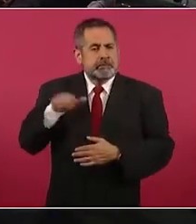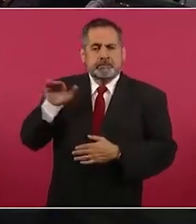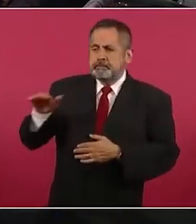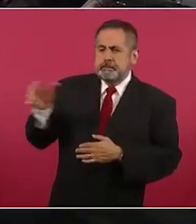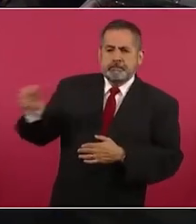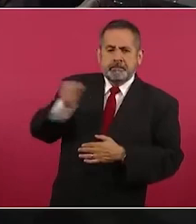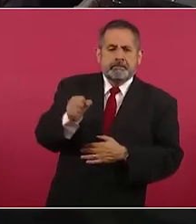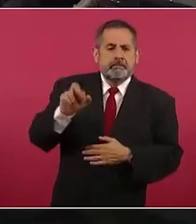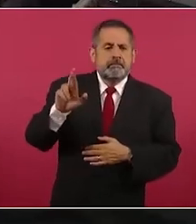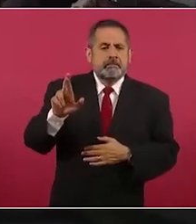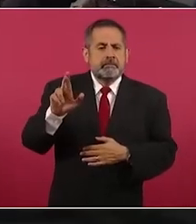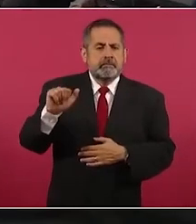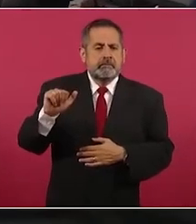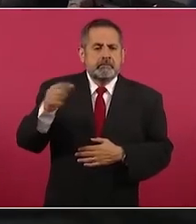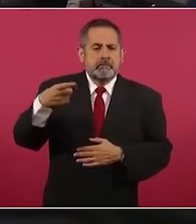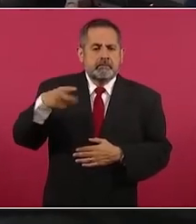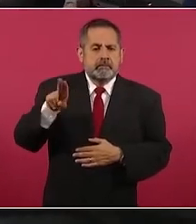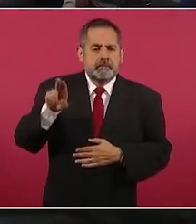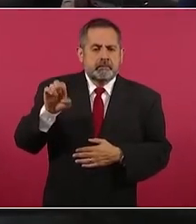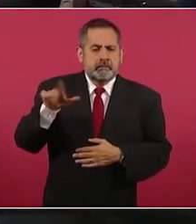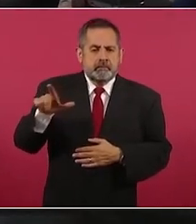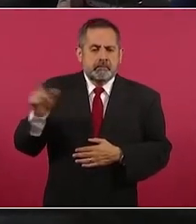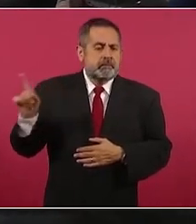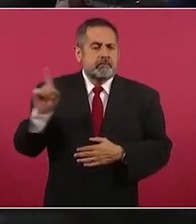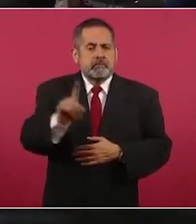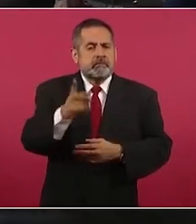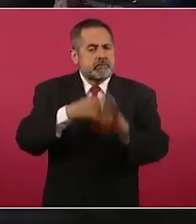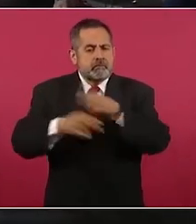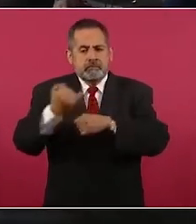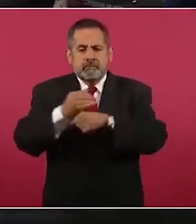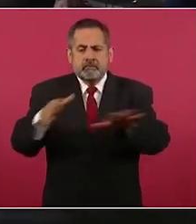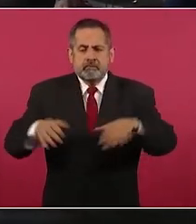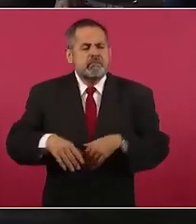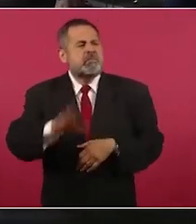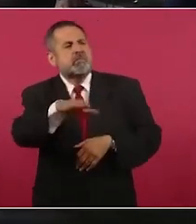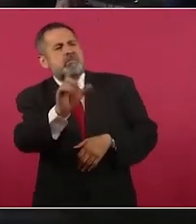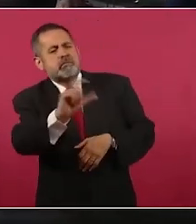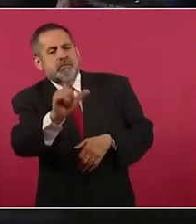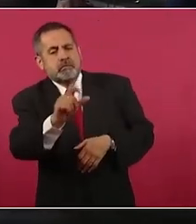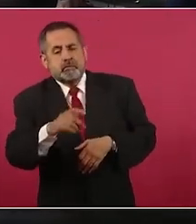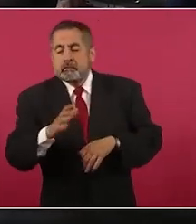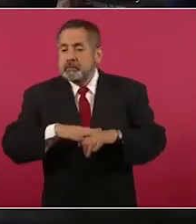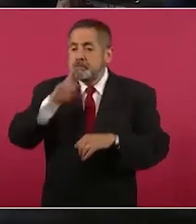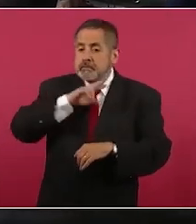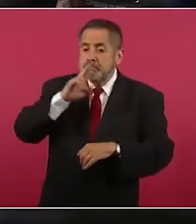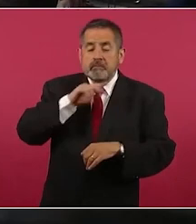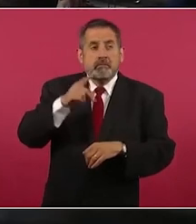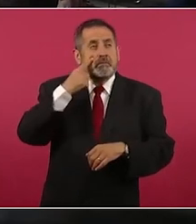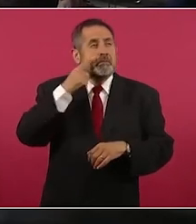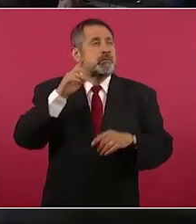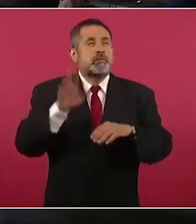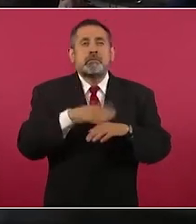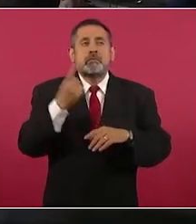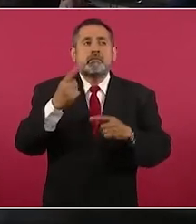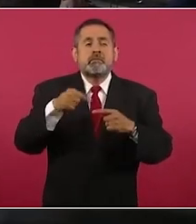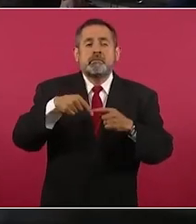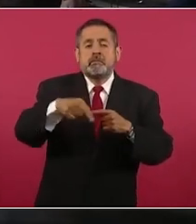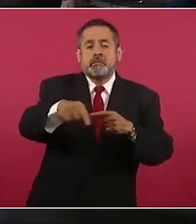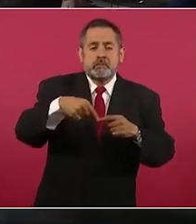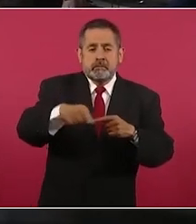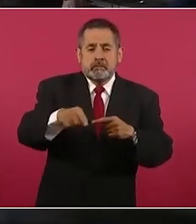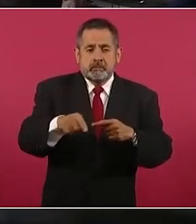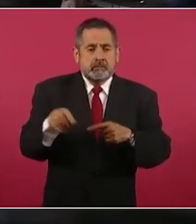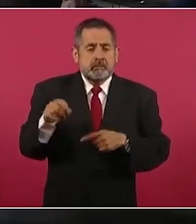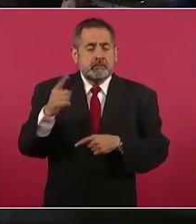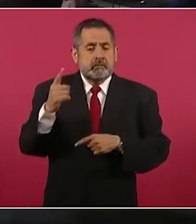que venga a informarnos. Lo más pronto, porque además está por cumplir año